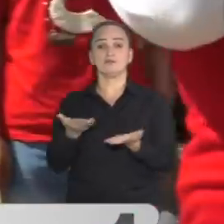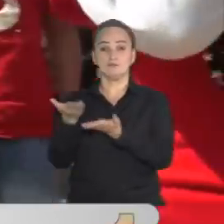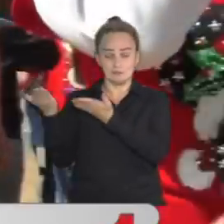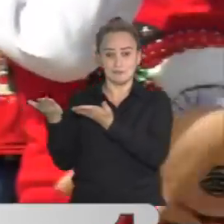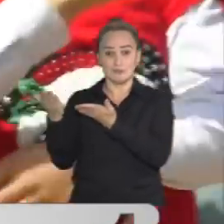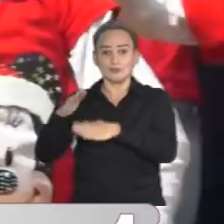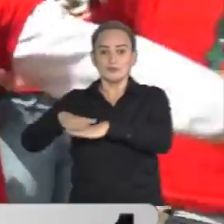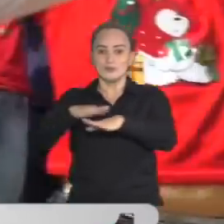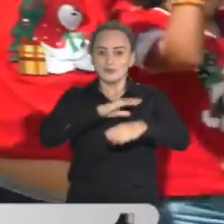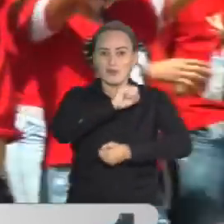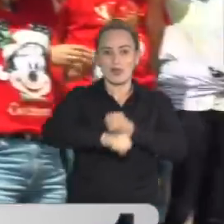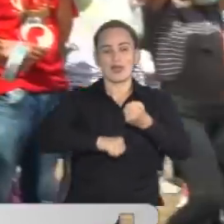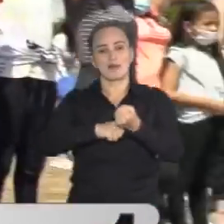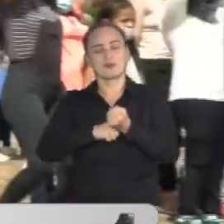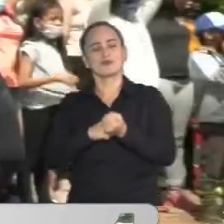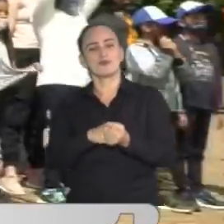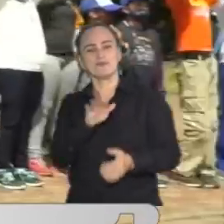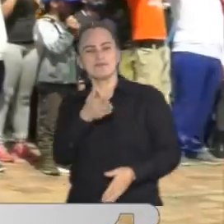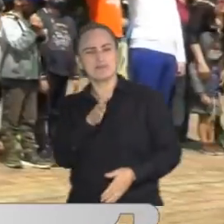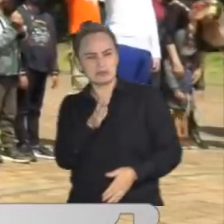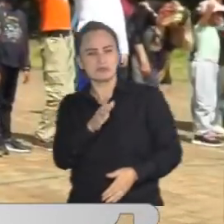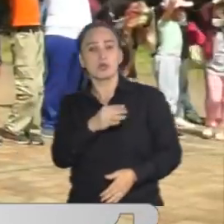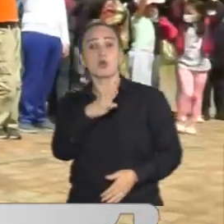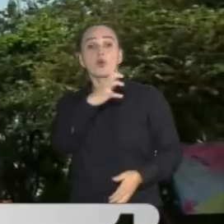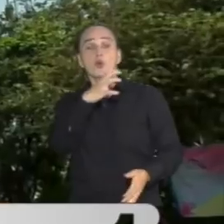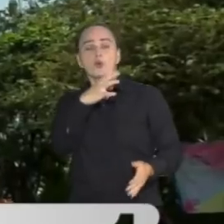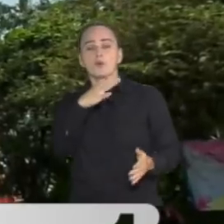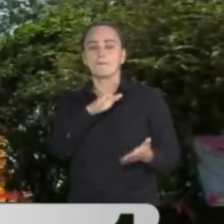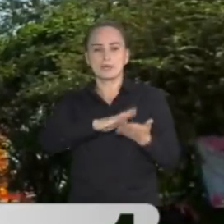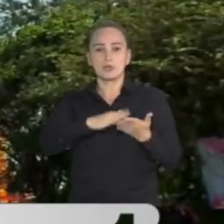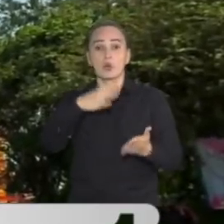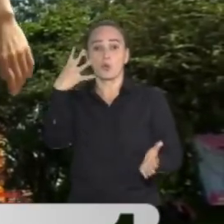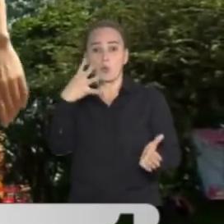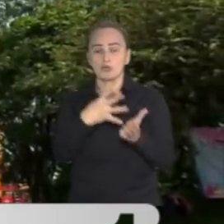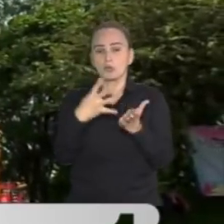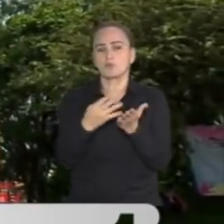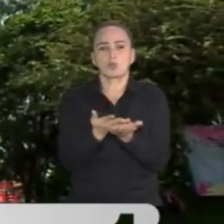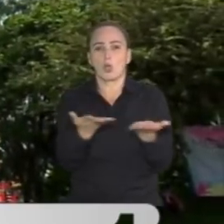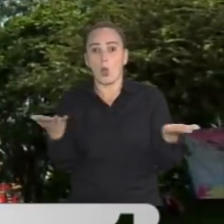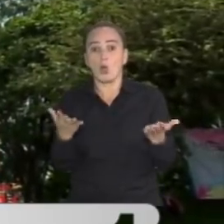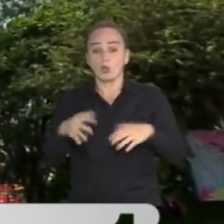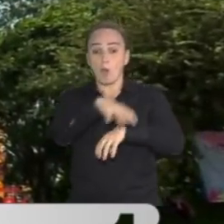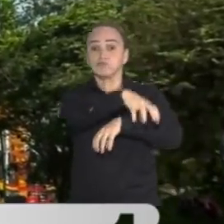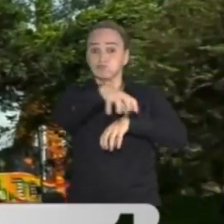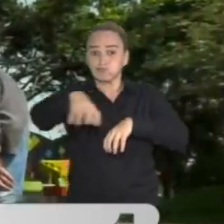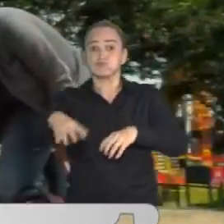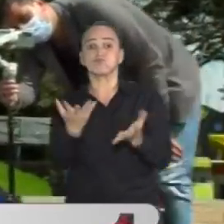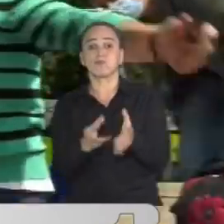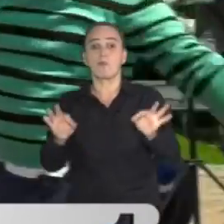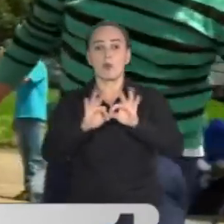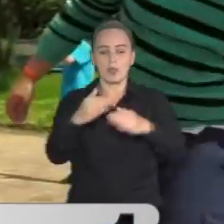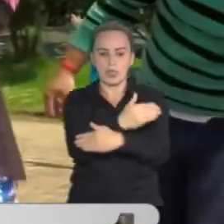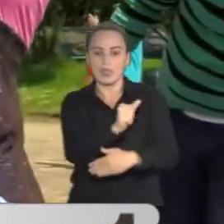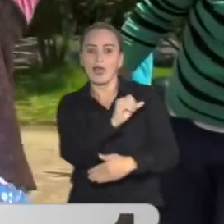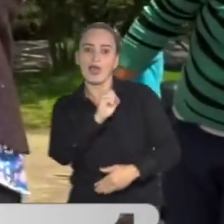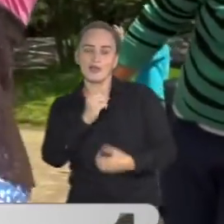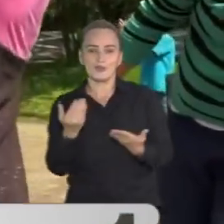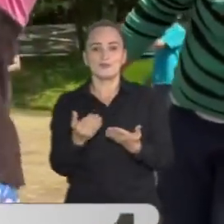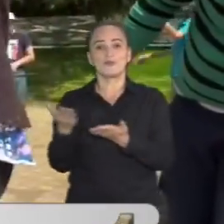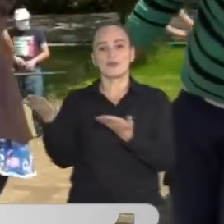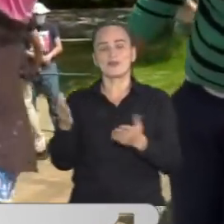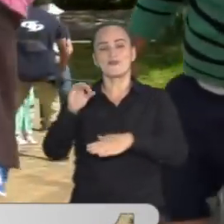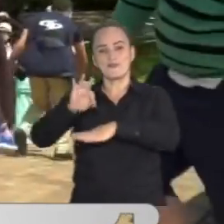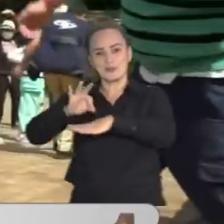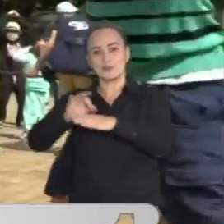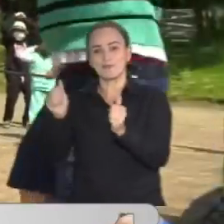participa en la entrega de más de 4.000 elementos. No solo aquí, sino en otros sectores para estos niños. Nos acompañan una de